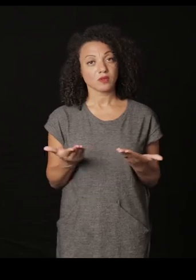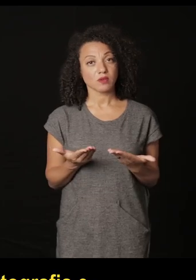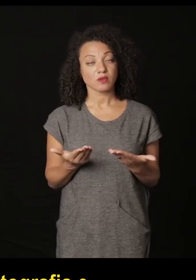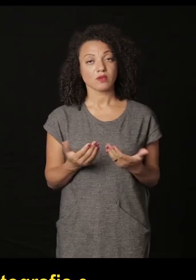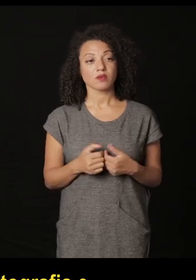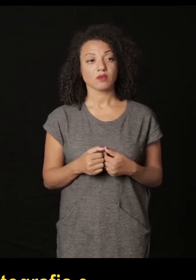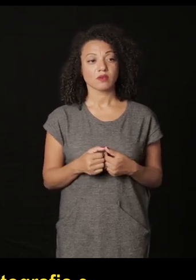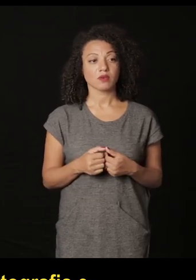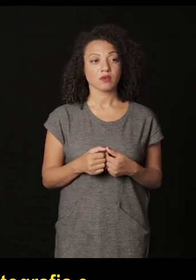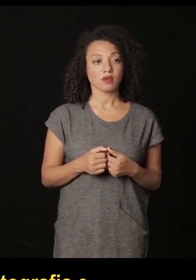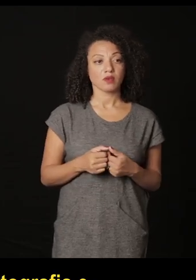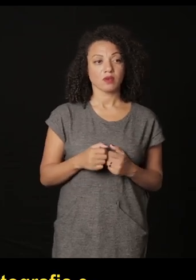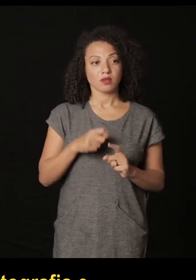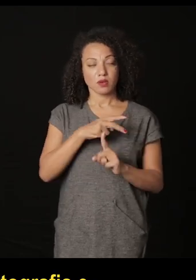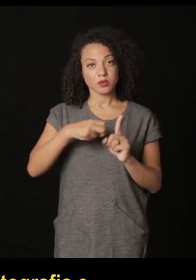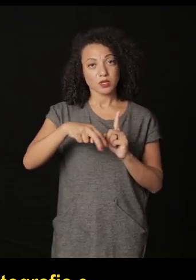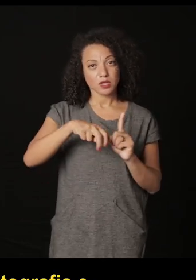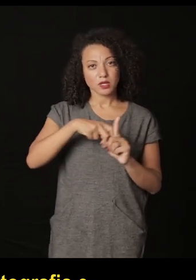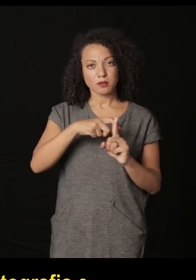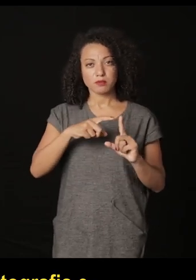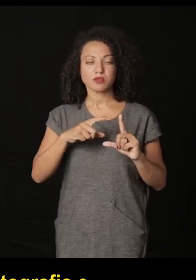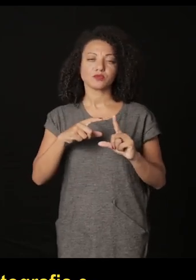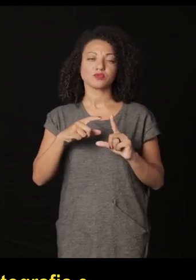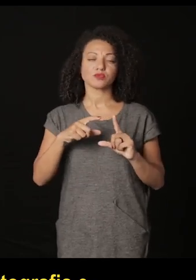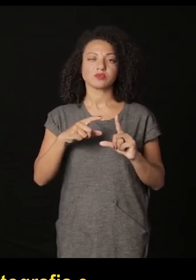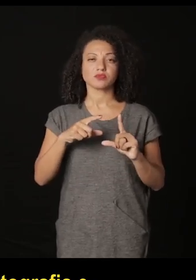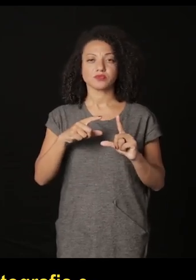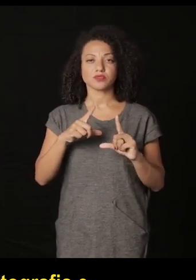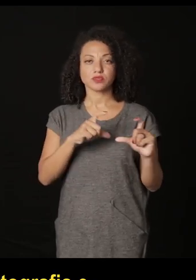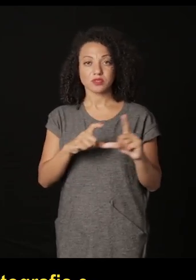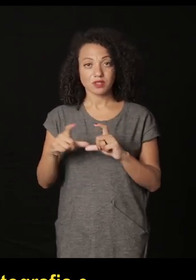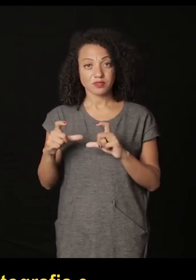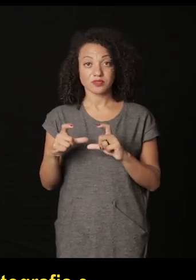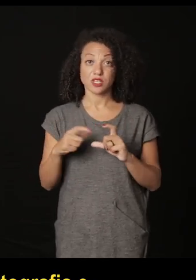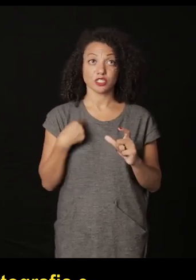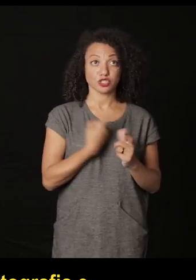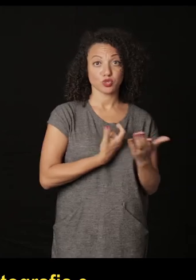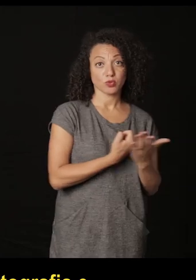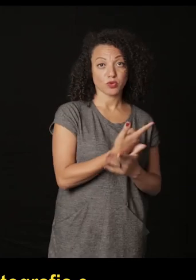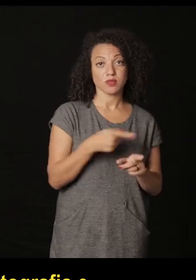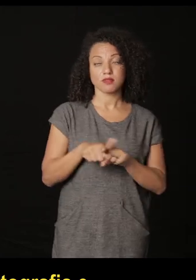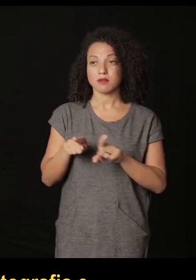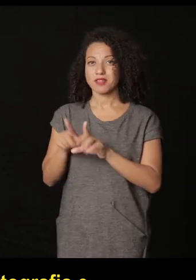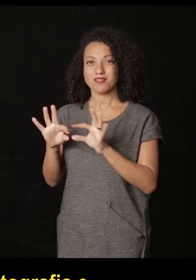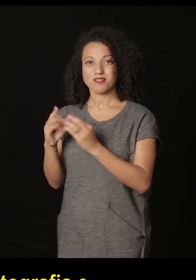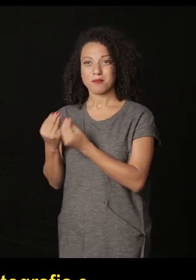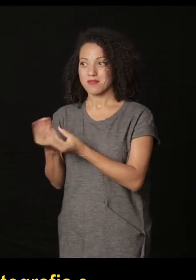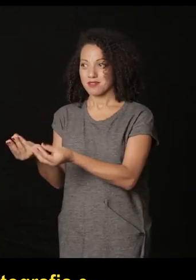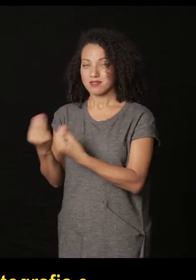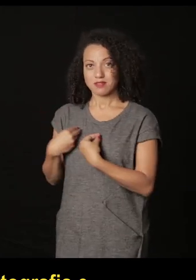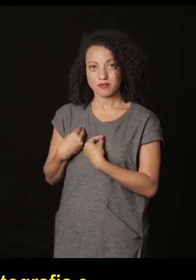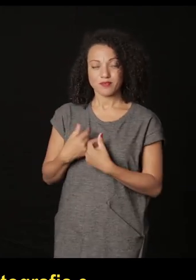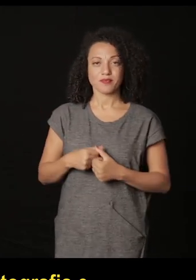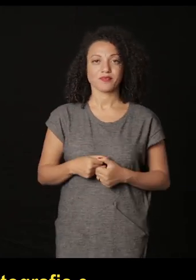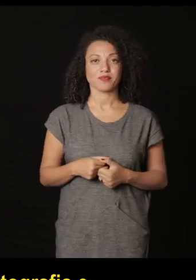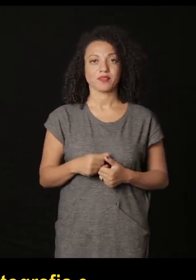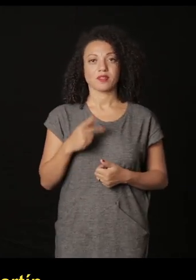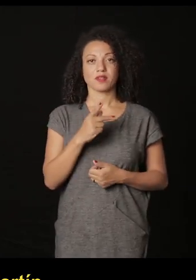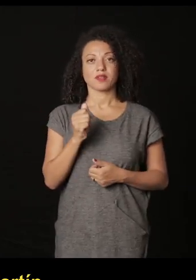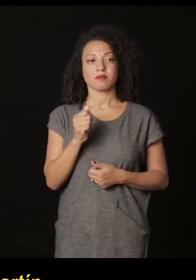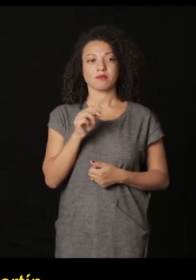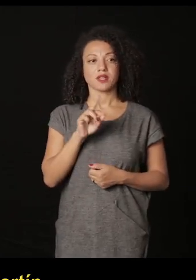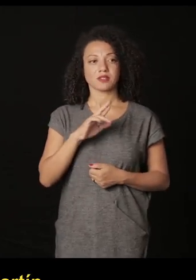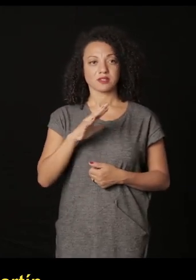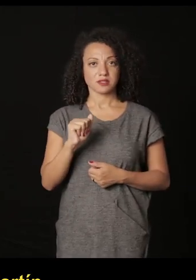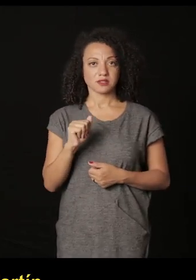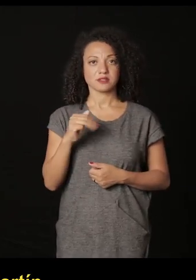ahora esto es un híbrido entre fotografía digamos adquirida y también de familia que